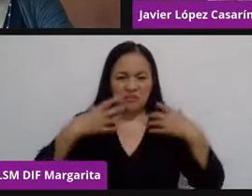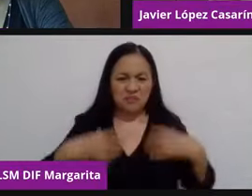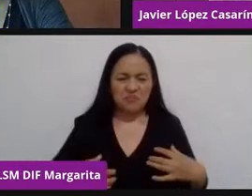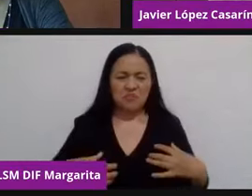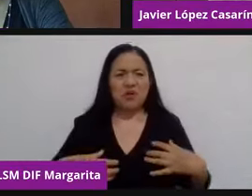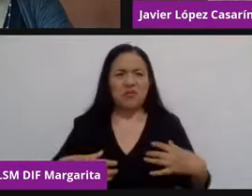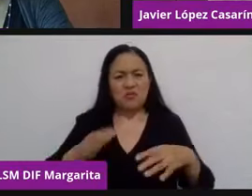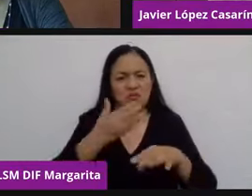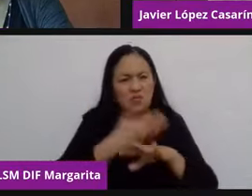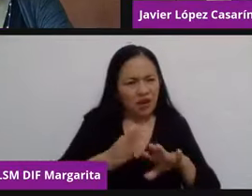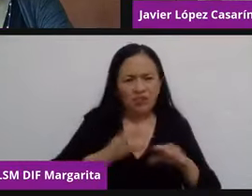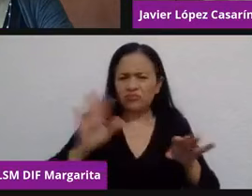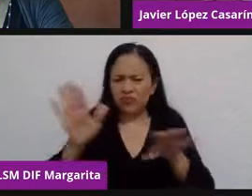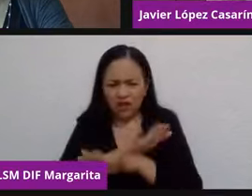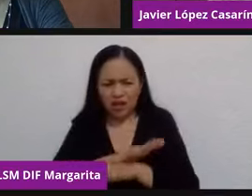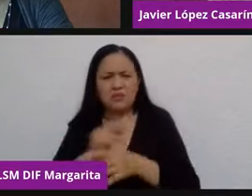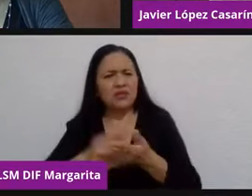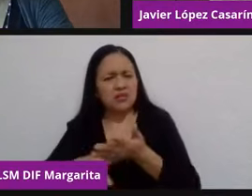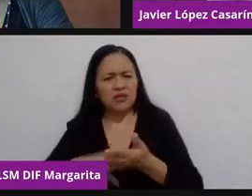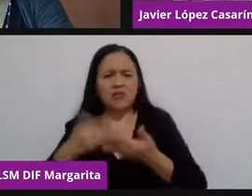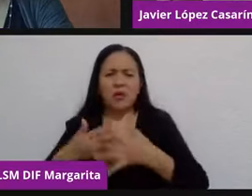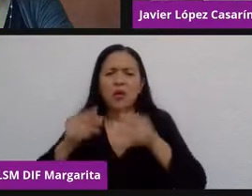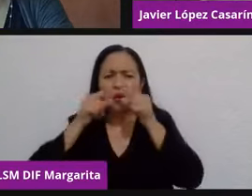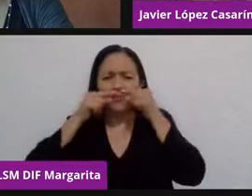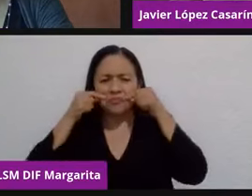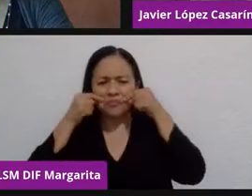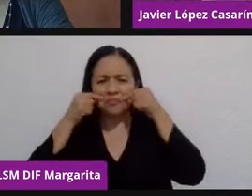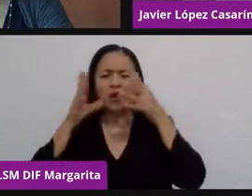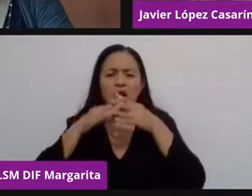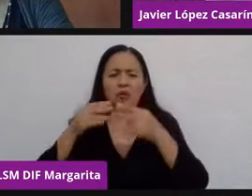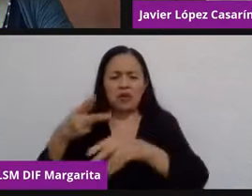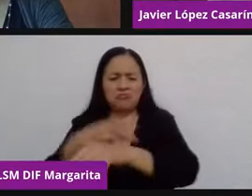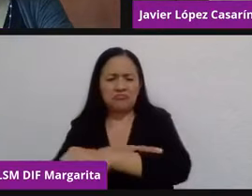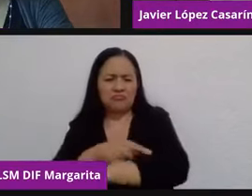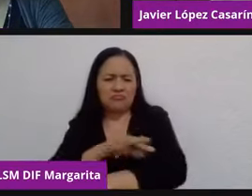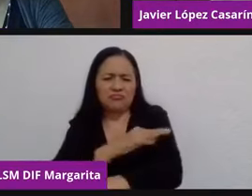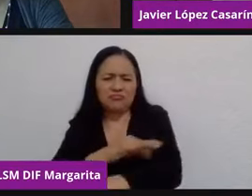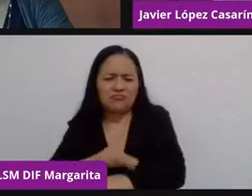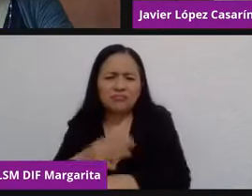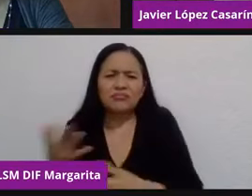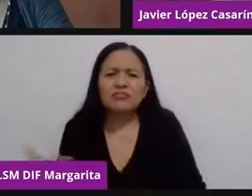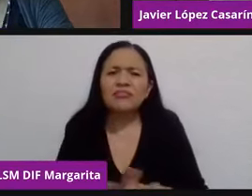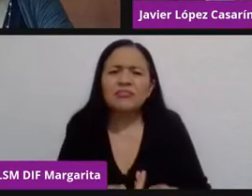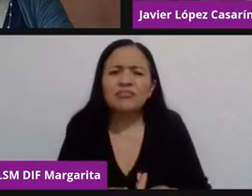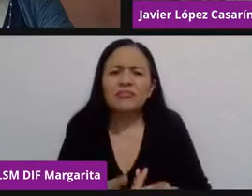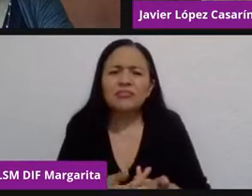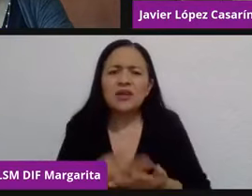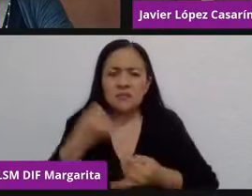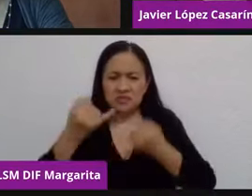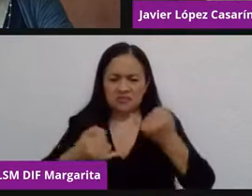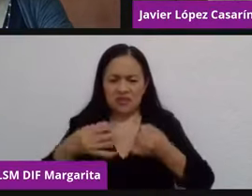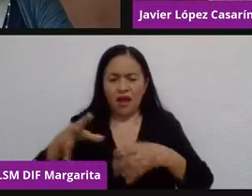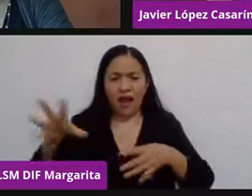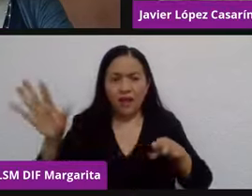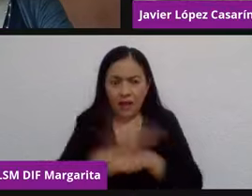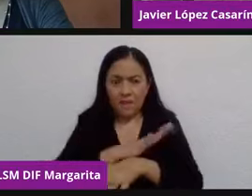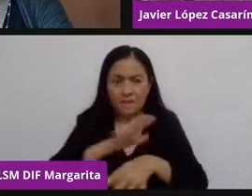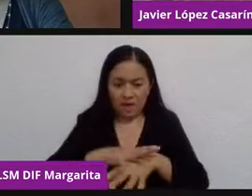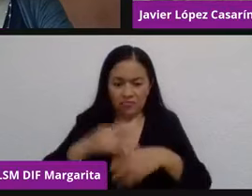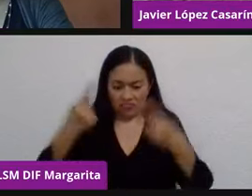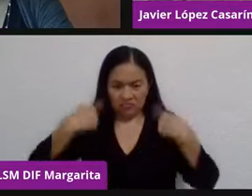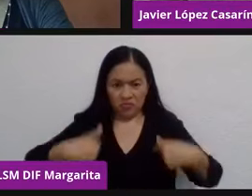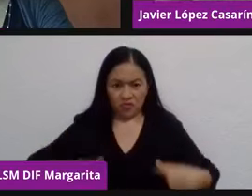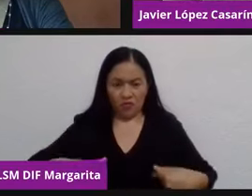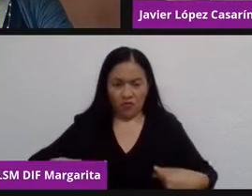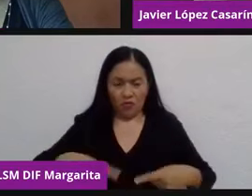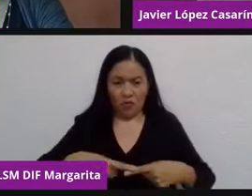y aparecen con bigotes y aparecen tatuados y empiezan a jugar con su persona, rompiendo la regla tradicional que